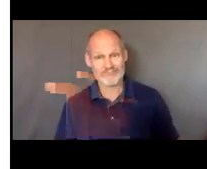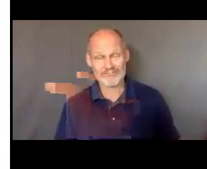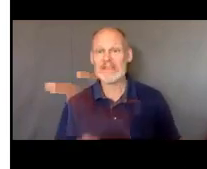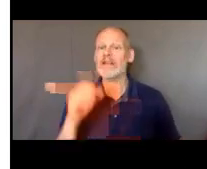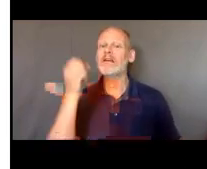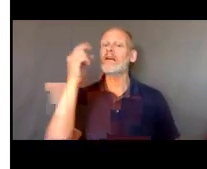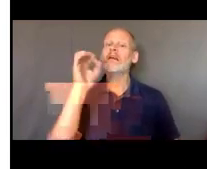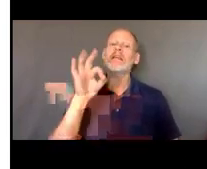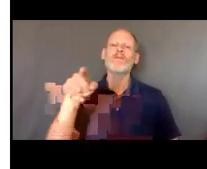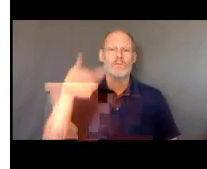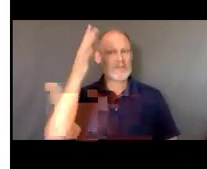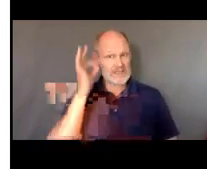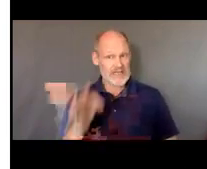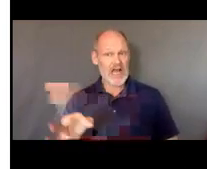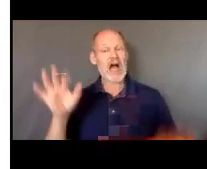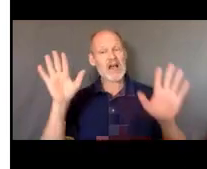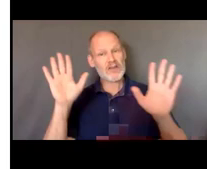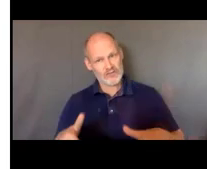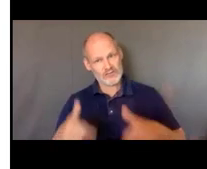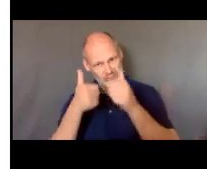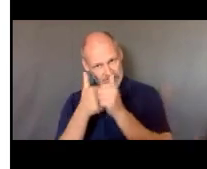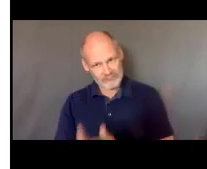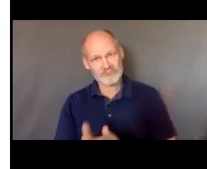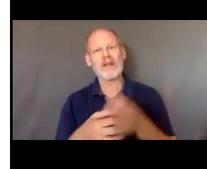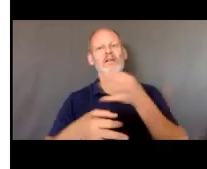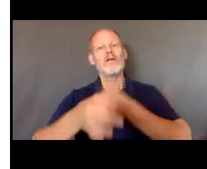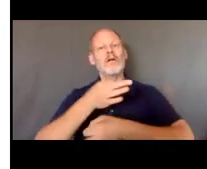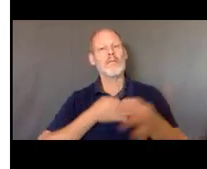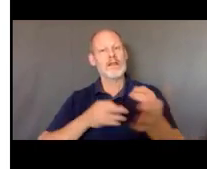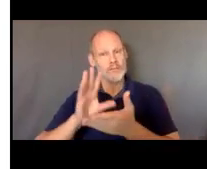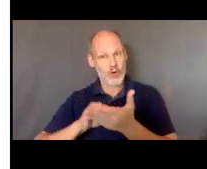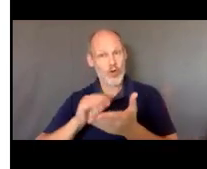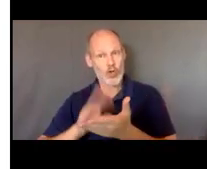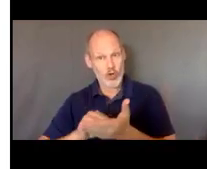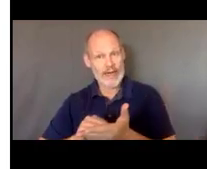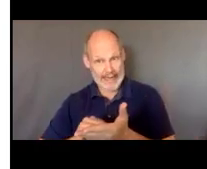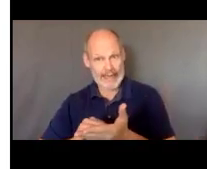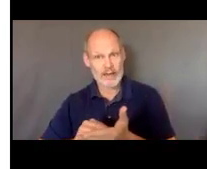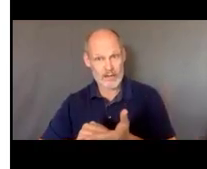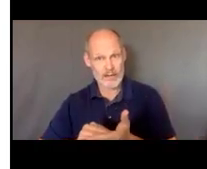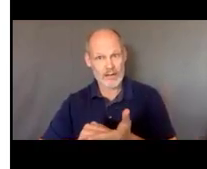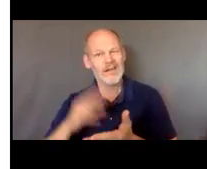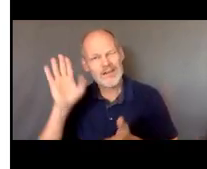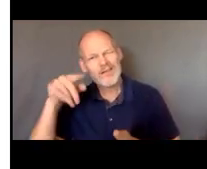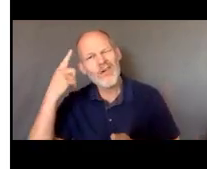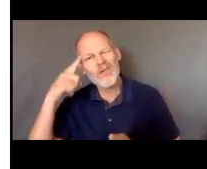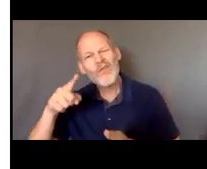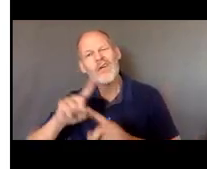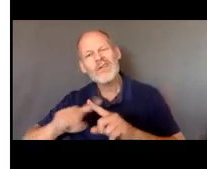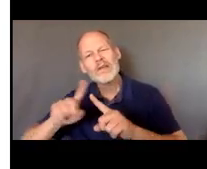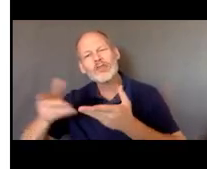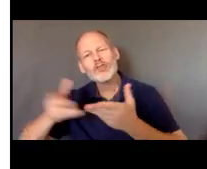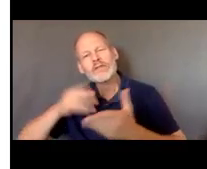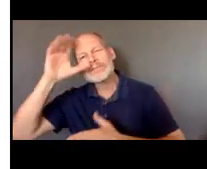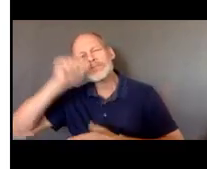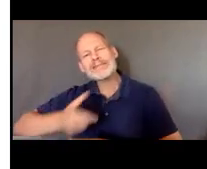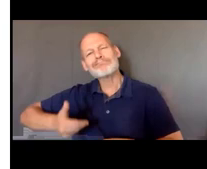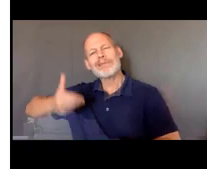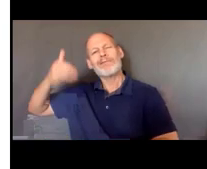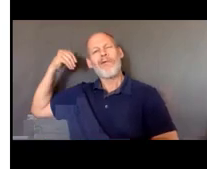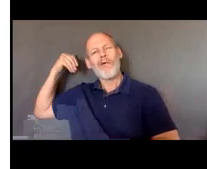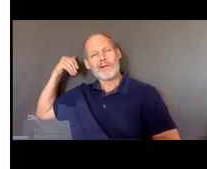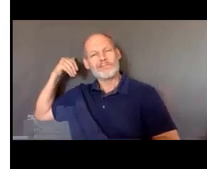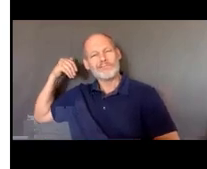aprendizaje compensatorio por servicios antes de que el estudiante cumpla los 21